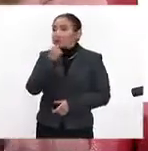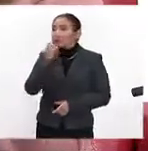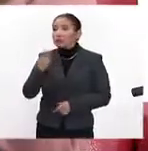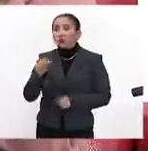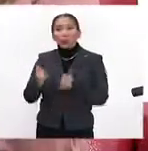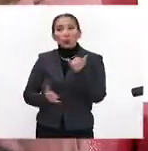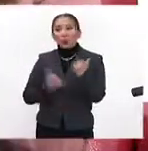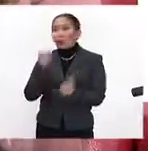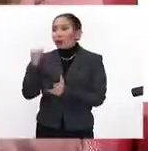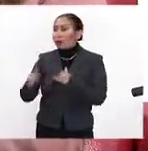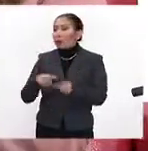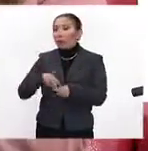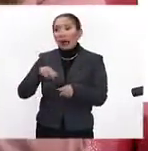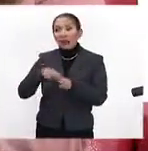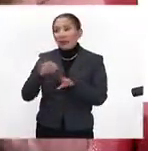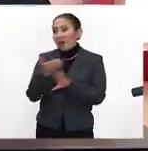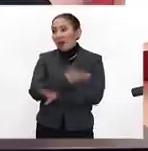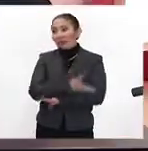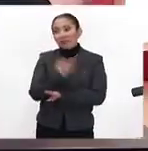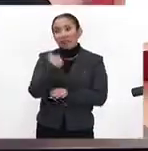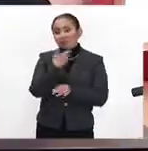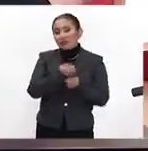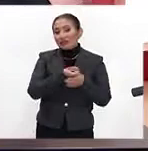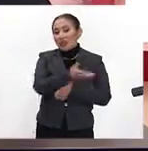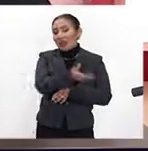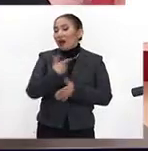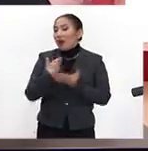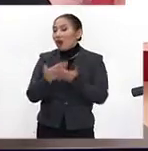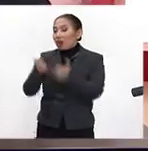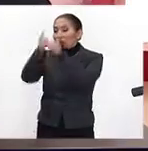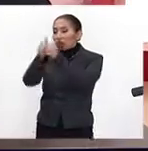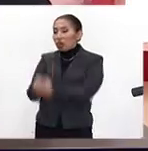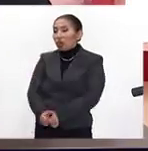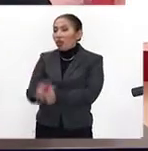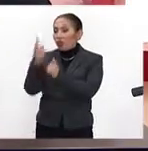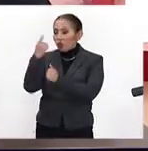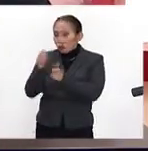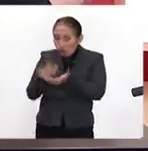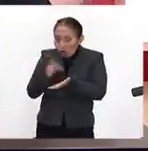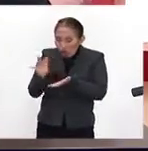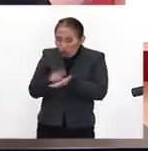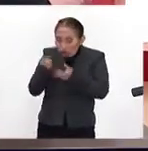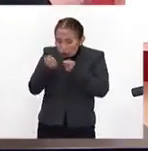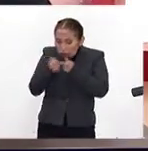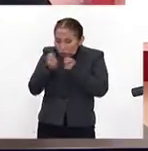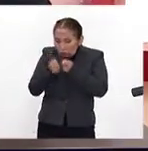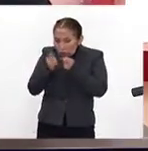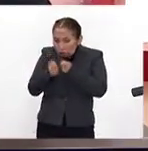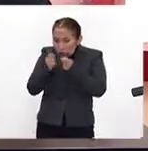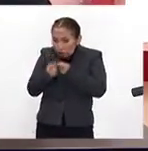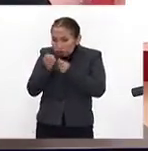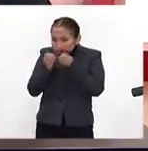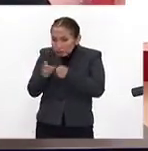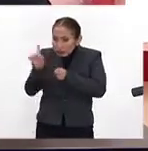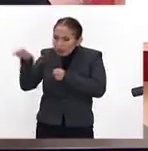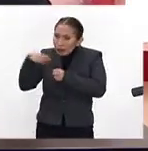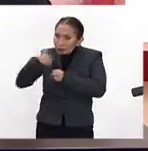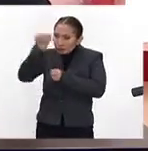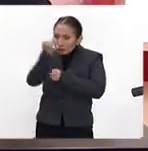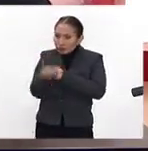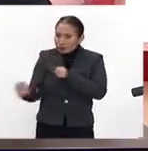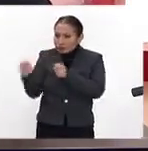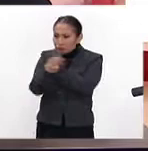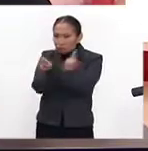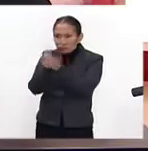están jugando en los parques como era antes. Hoy en día pasan mucho tiempo en una tablet, en un celular y se han perdido estas habilidades